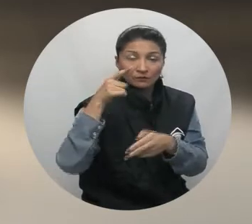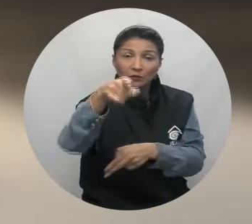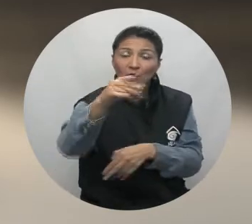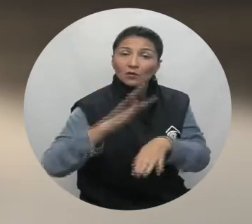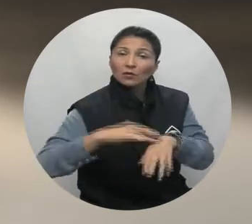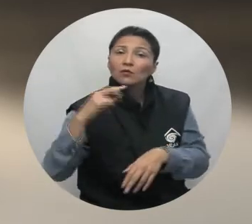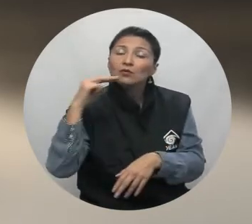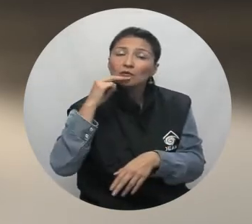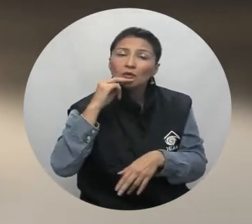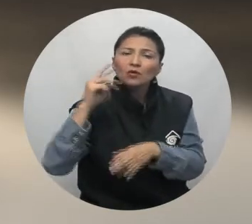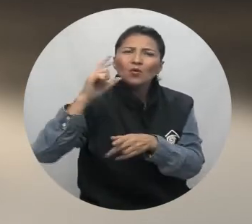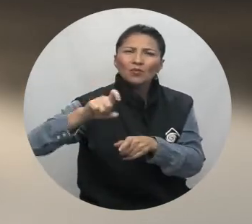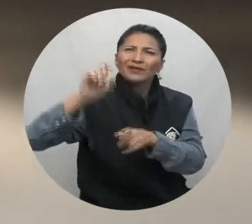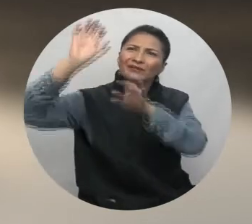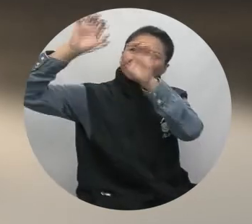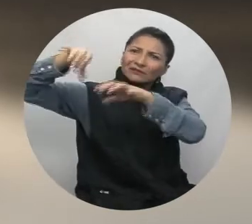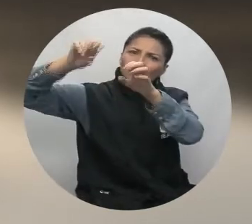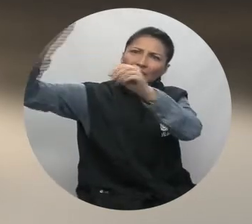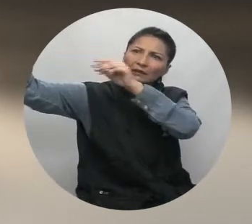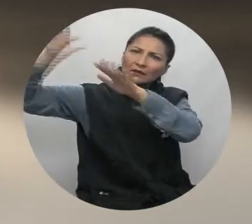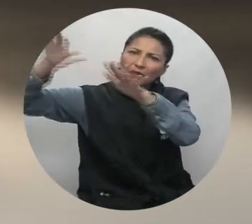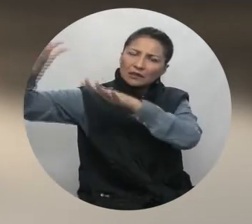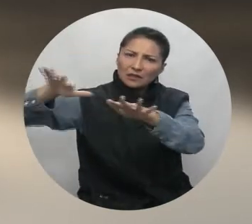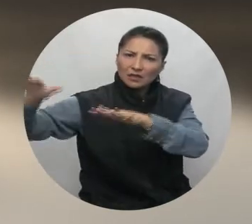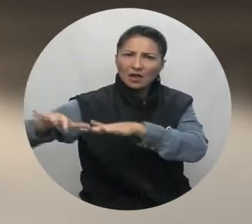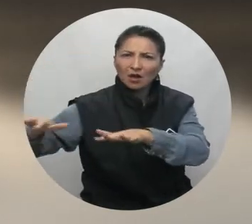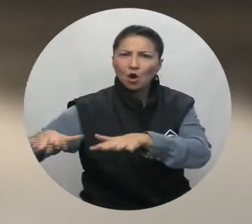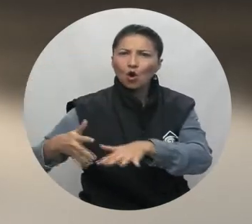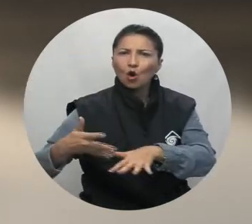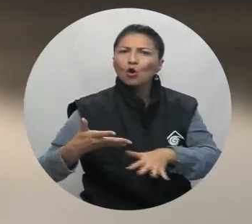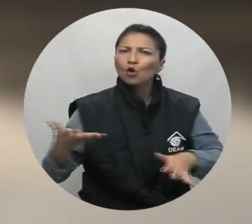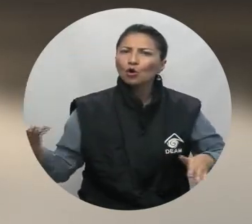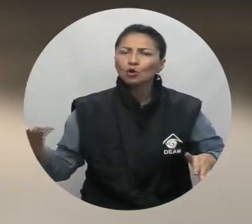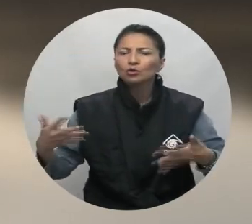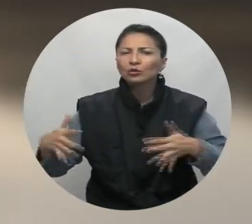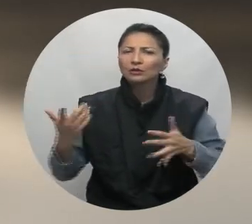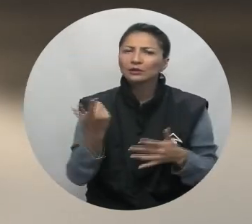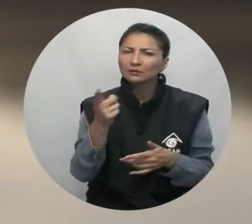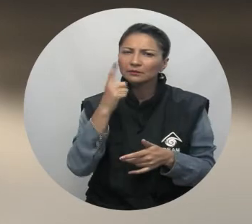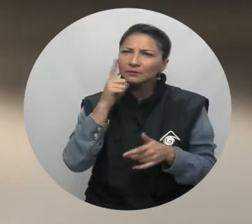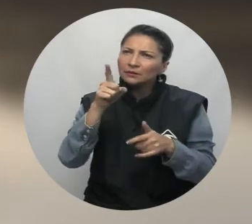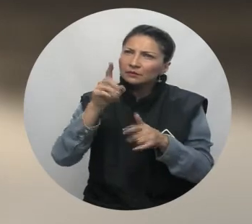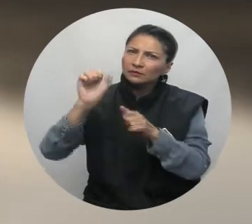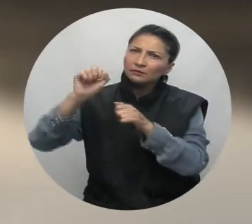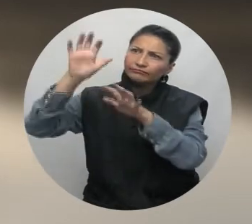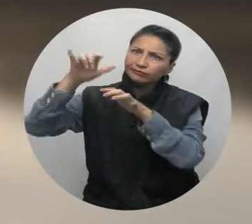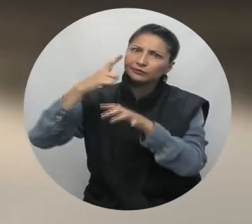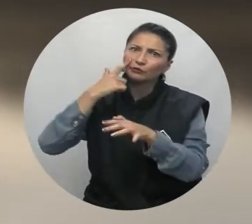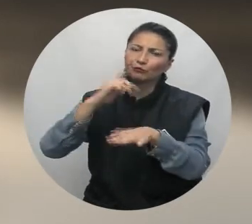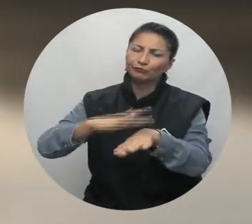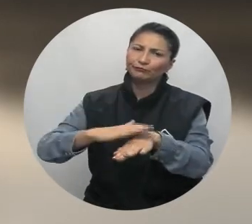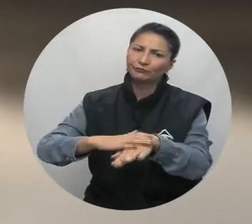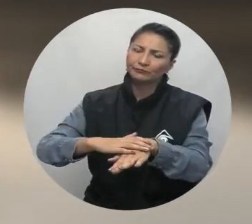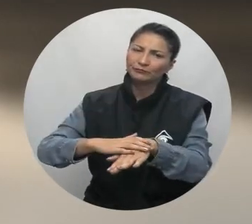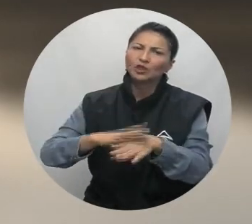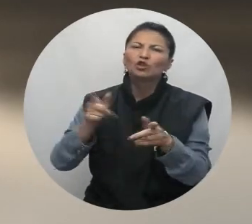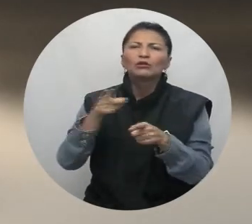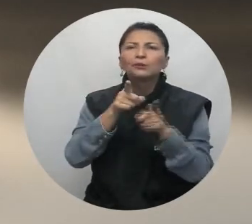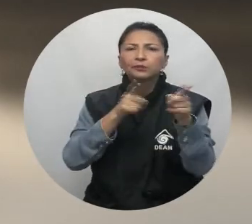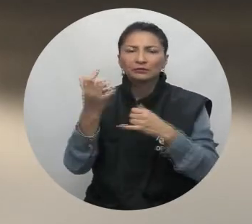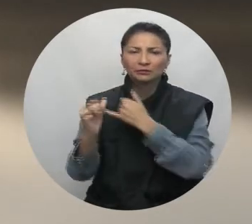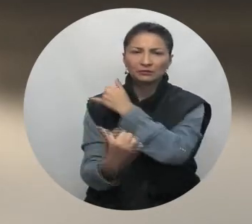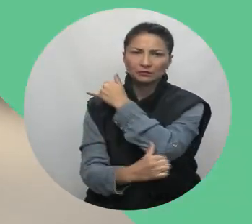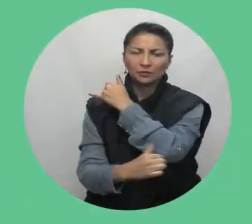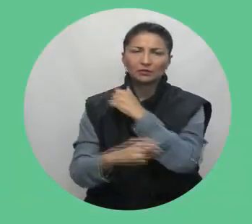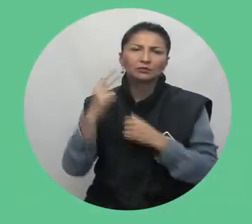roja por alta posibilidad de deslizamientos de tierra, ocasionados por las fuertes lluvias en sectores inestables o de alta pendiente, ubicados principalmente